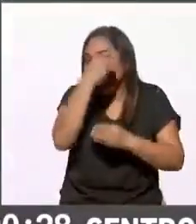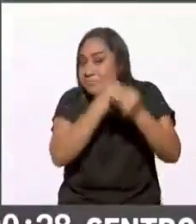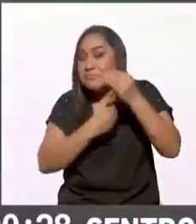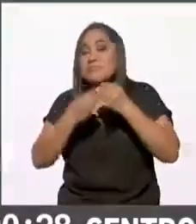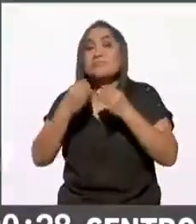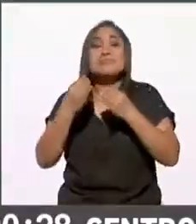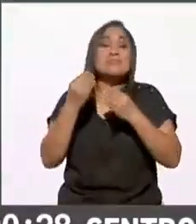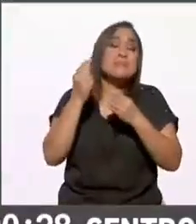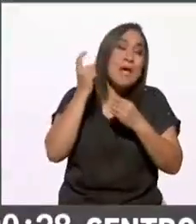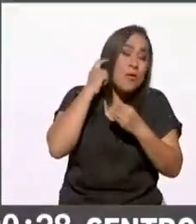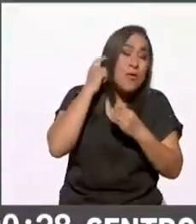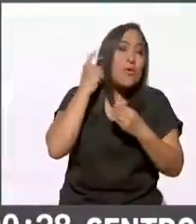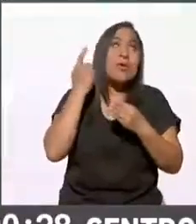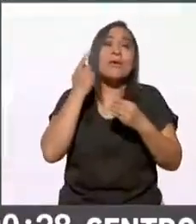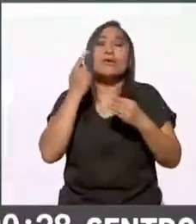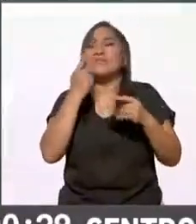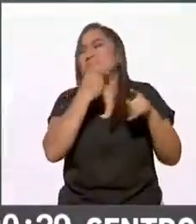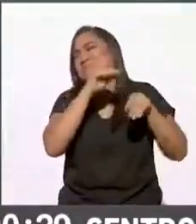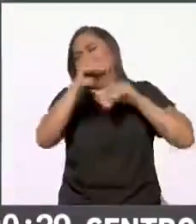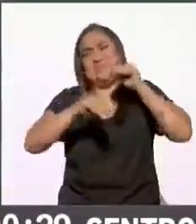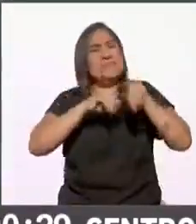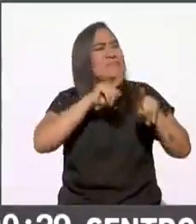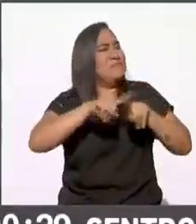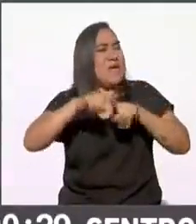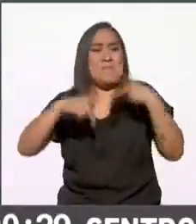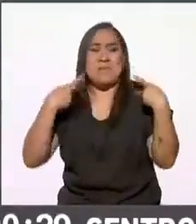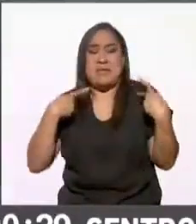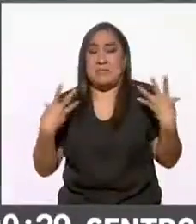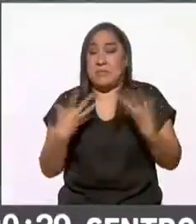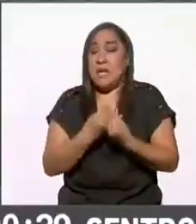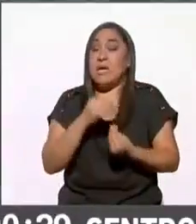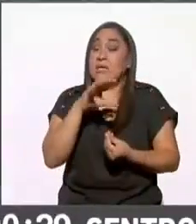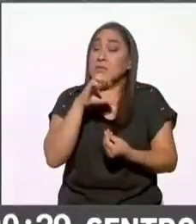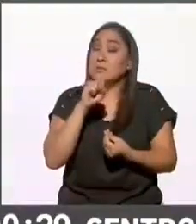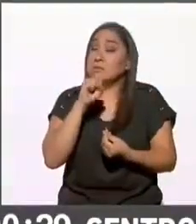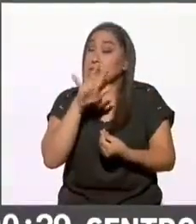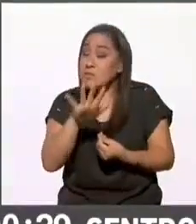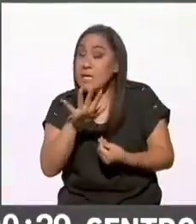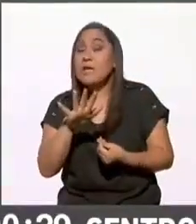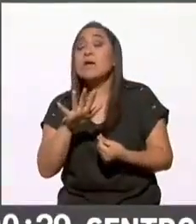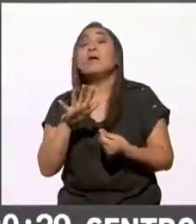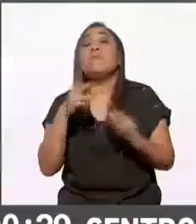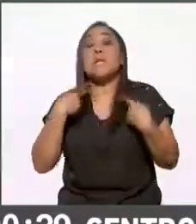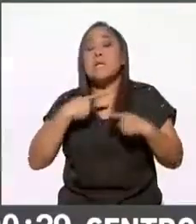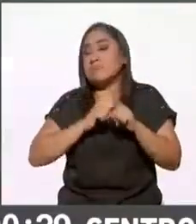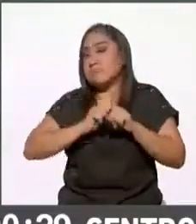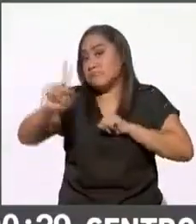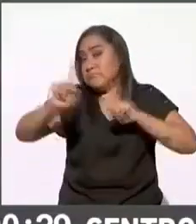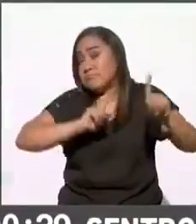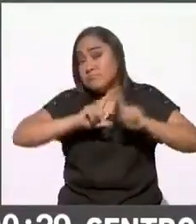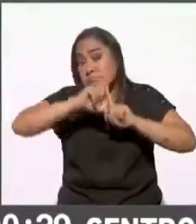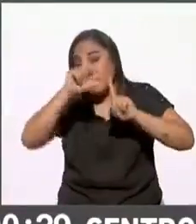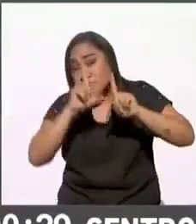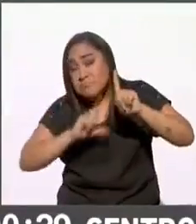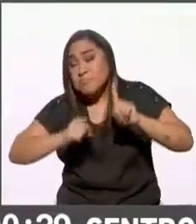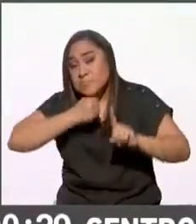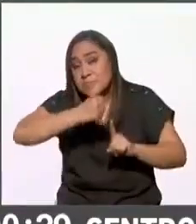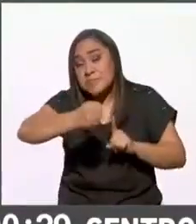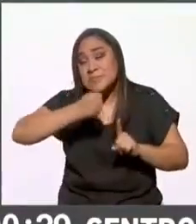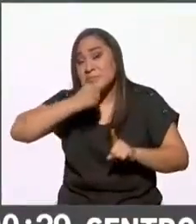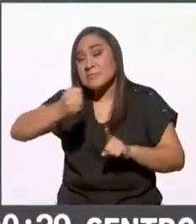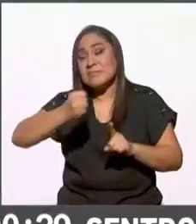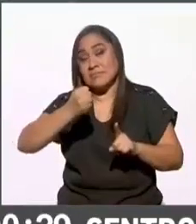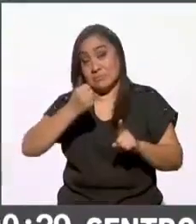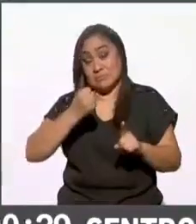de audio de estudio tramoya muchísimas personas más de 65 corresponsales desplegados a lo largo de toda la República